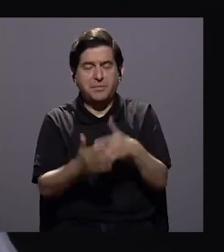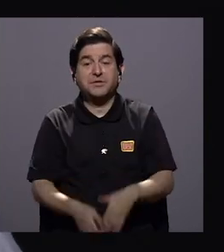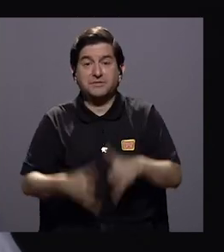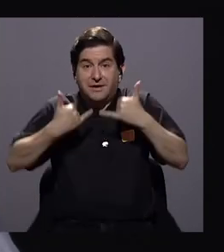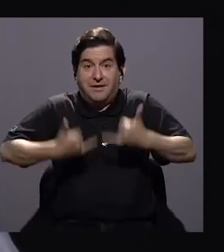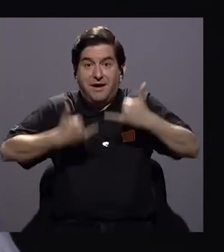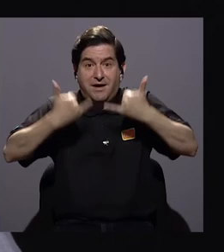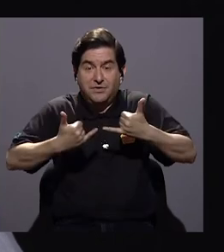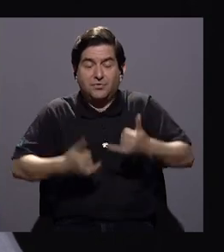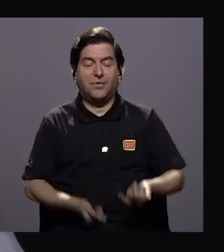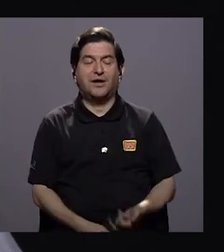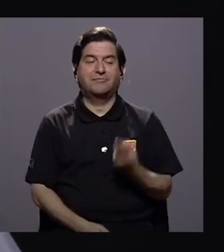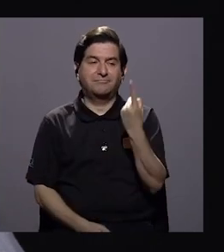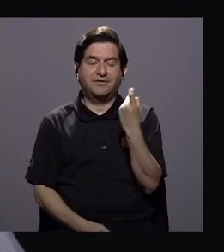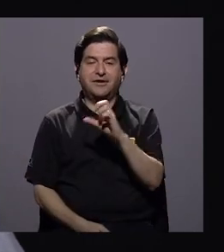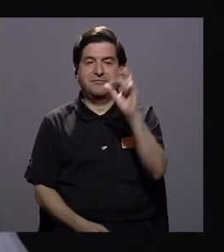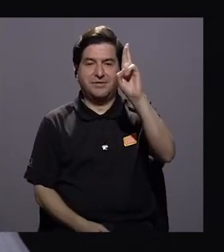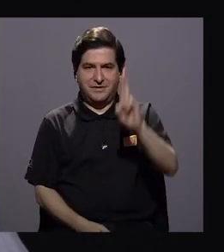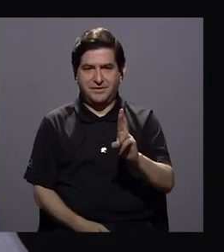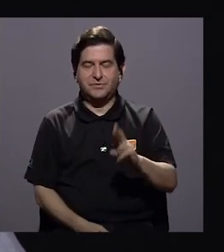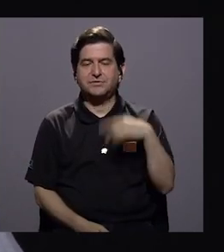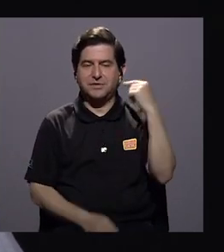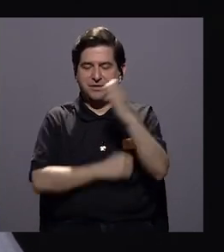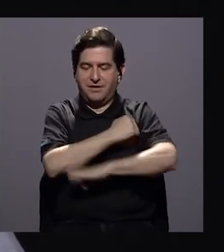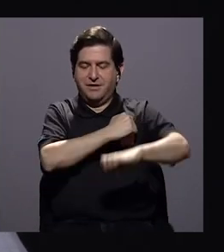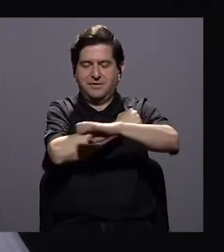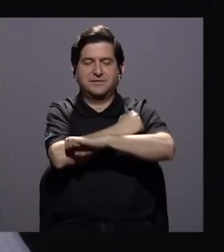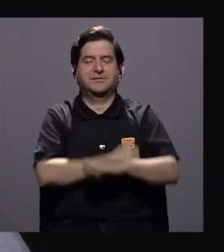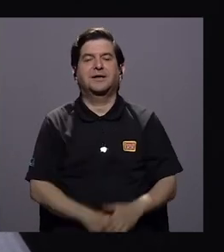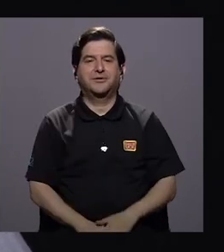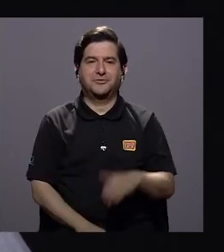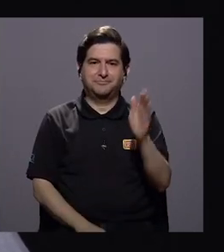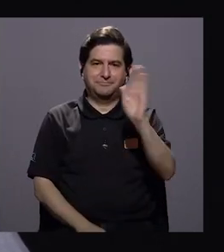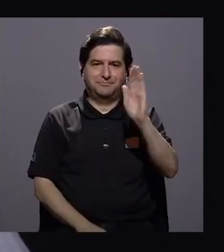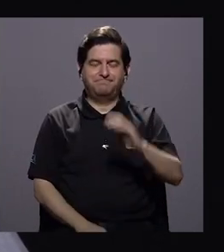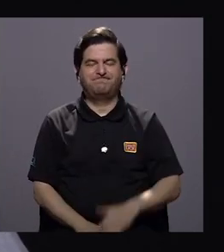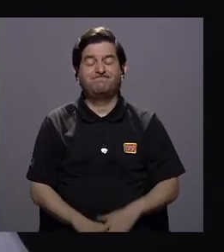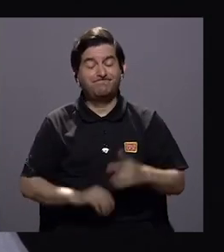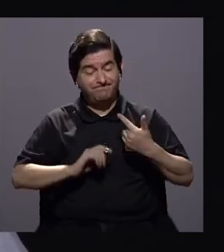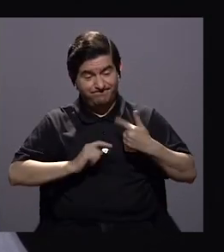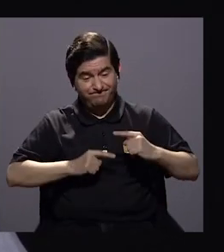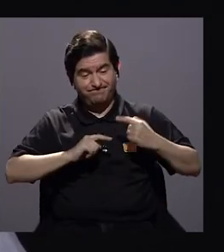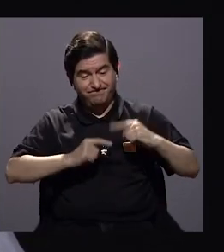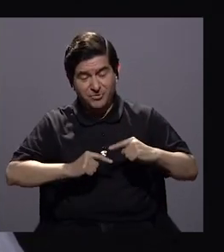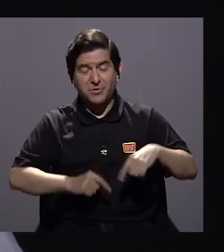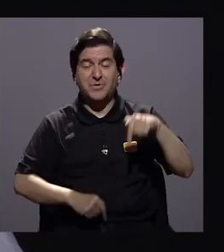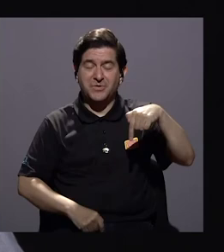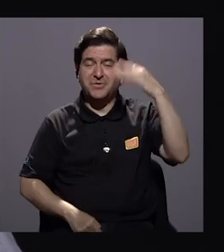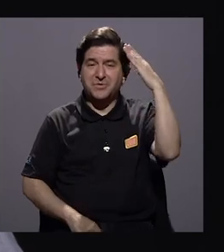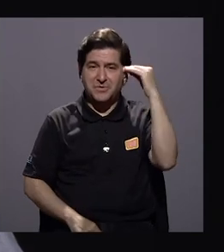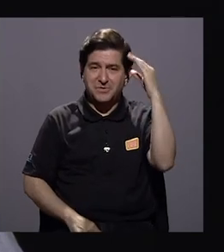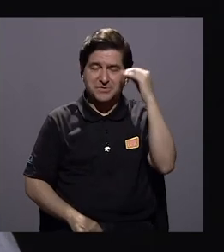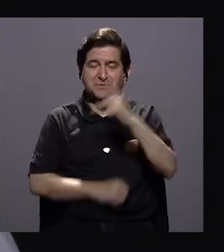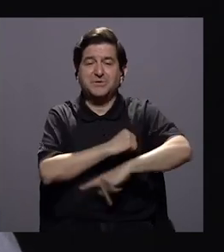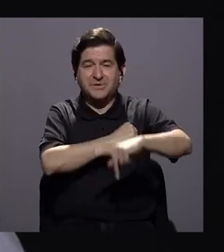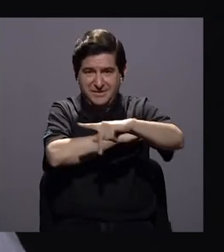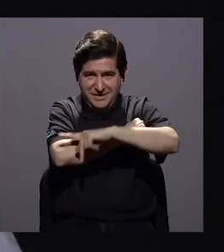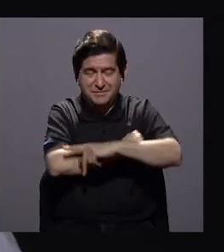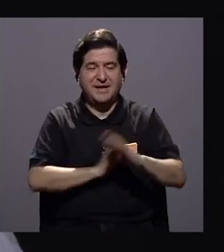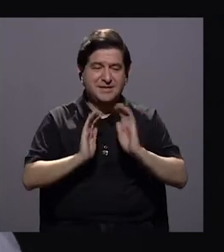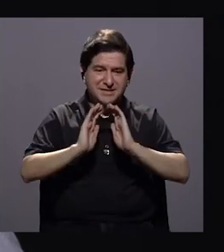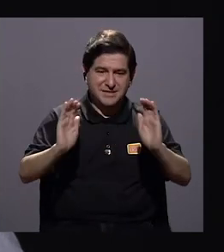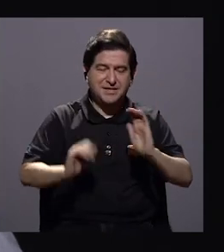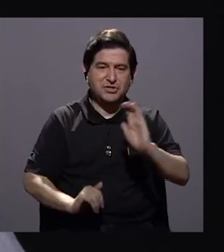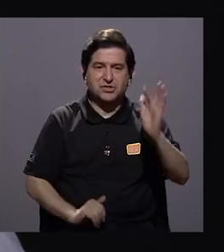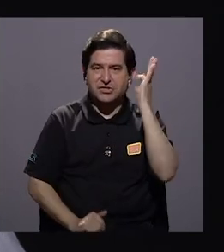viva como dice usted que estaría pendiente para el Estado de Costa Rica. Hasta luego. Doloroso lo que vivimos en este país